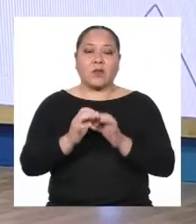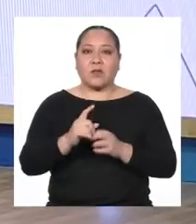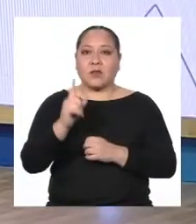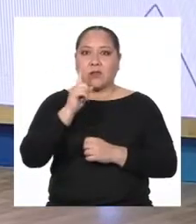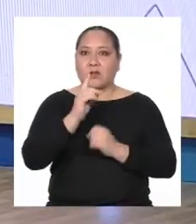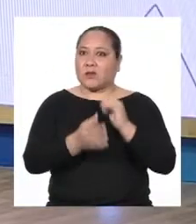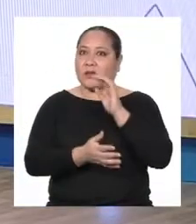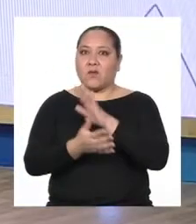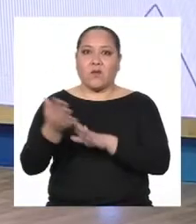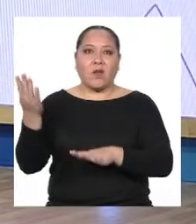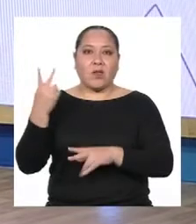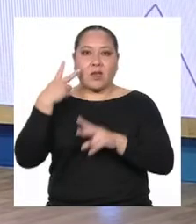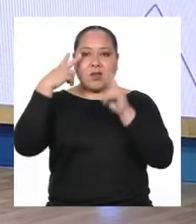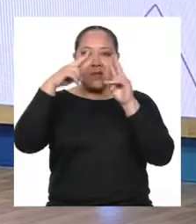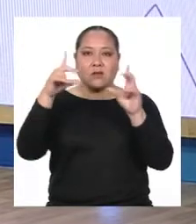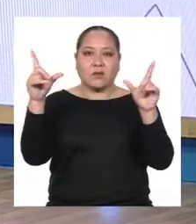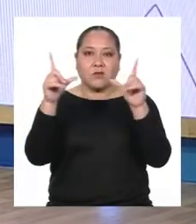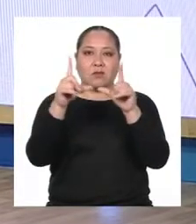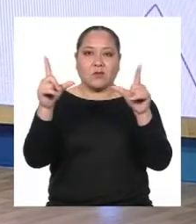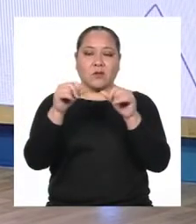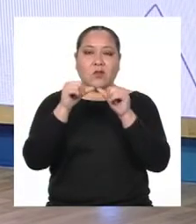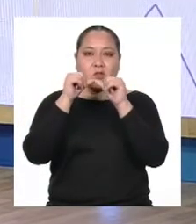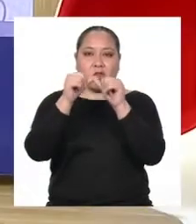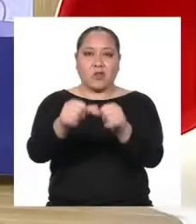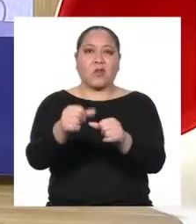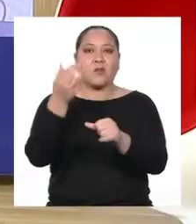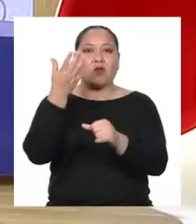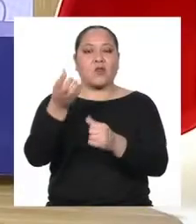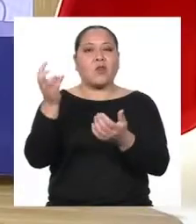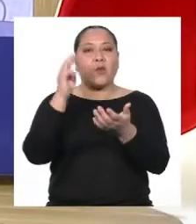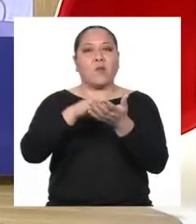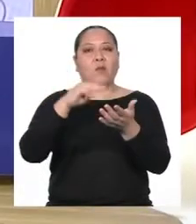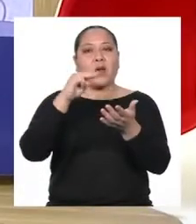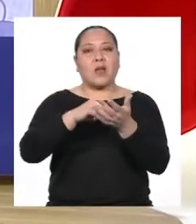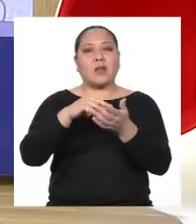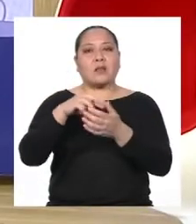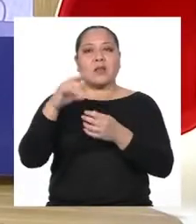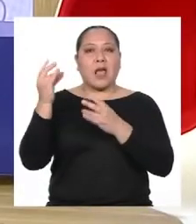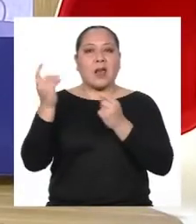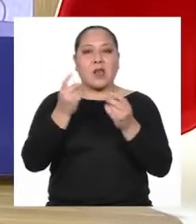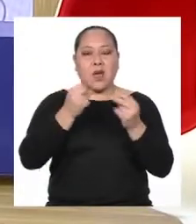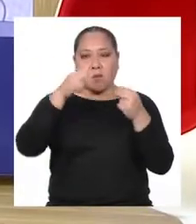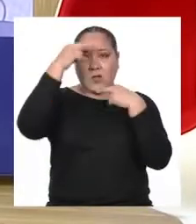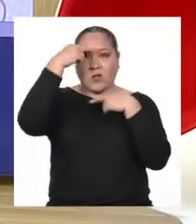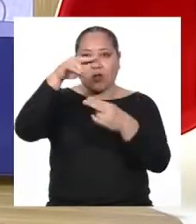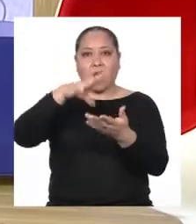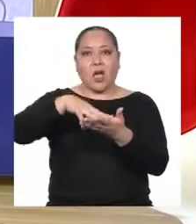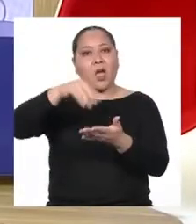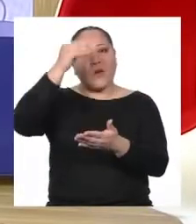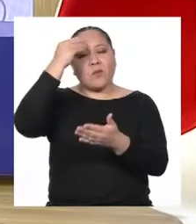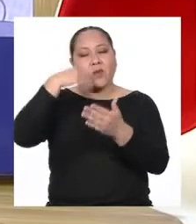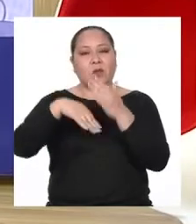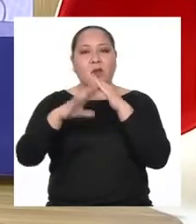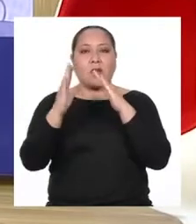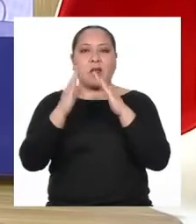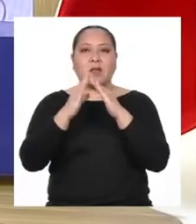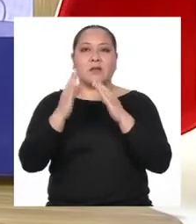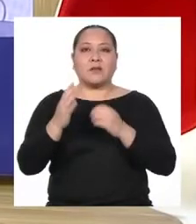despeguen de su televisor que luego continuamos con más de su rap y noticiero Aprendo en casa